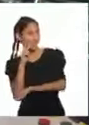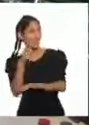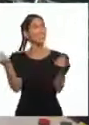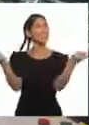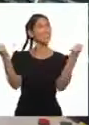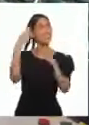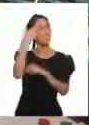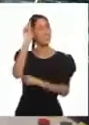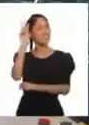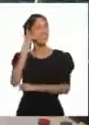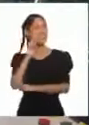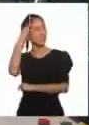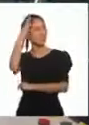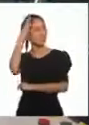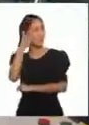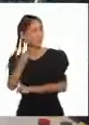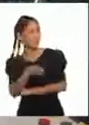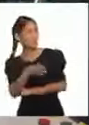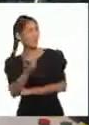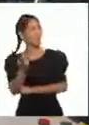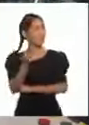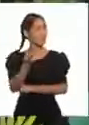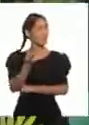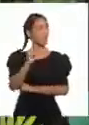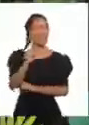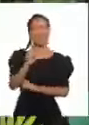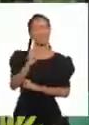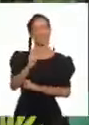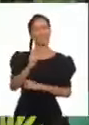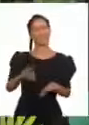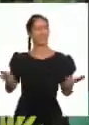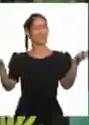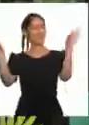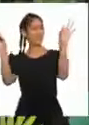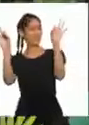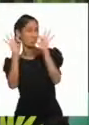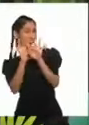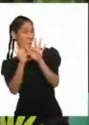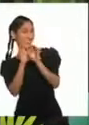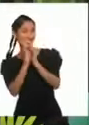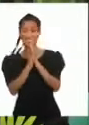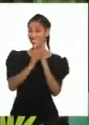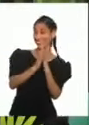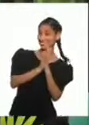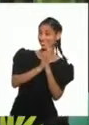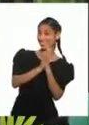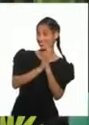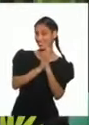algo muy importante Que hacer Leemos